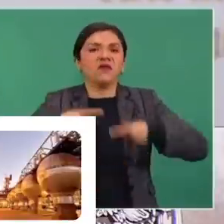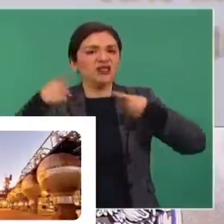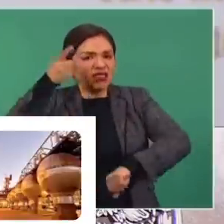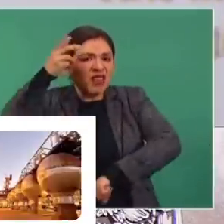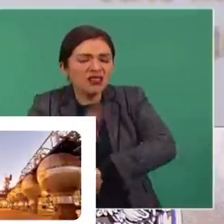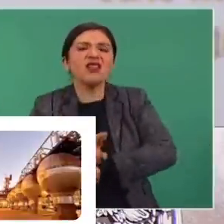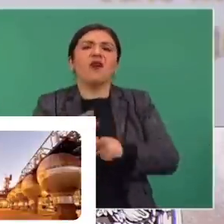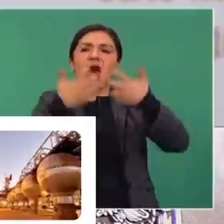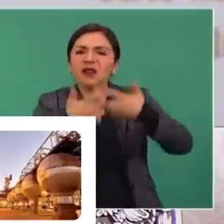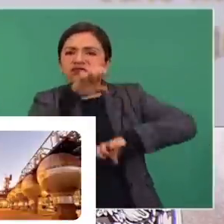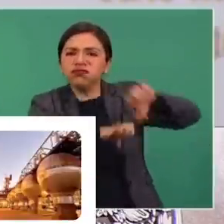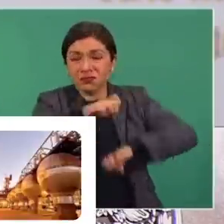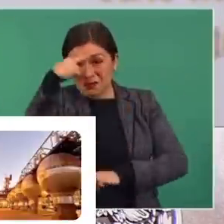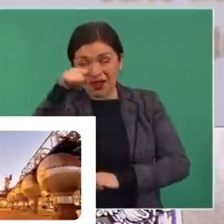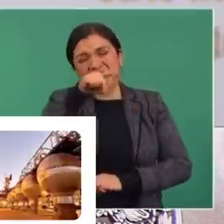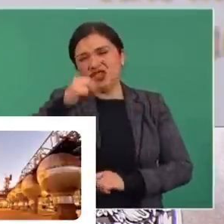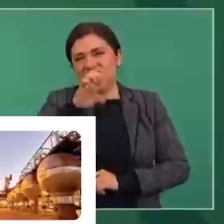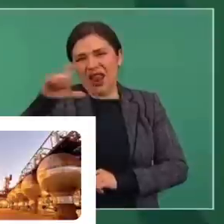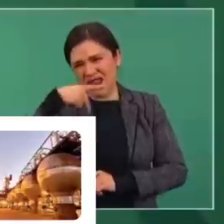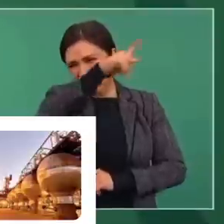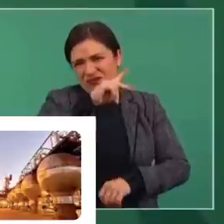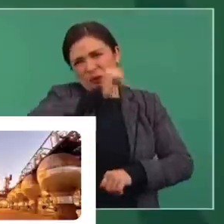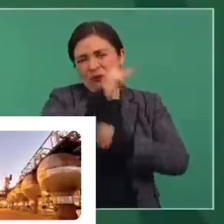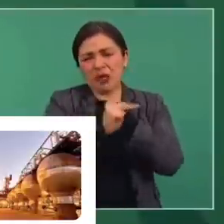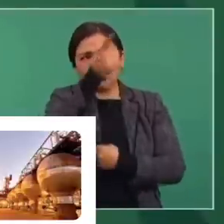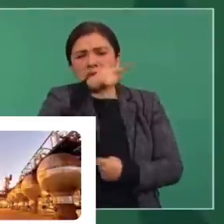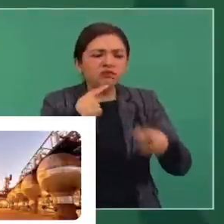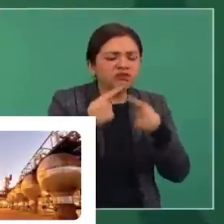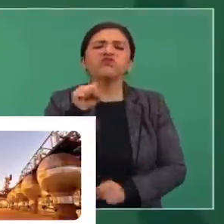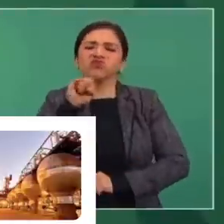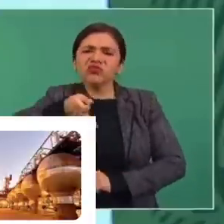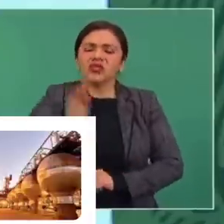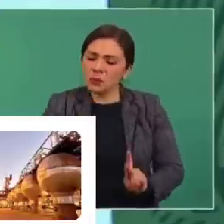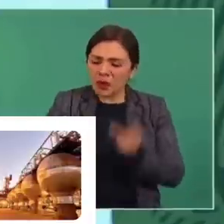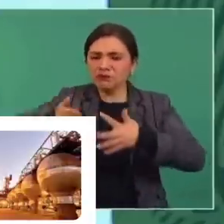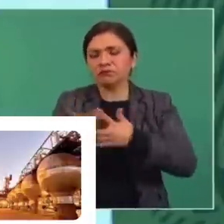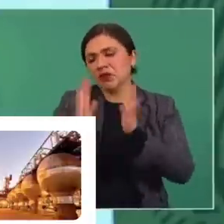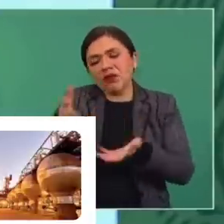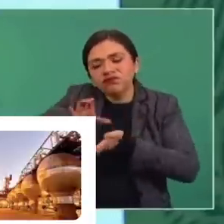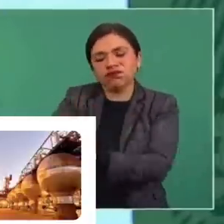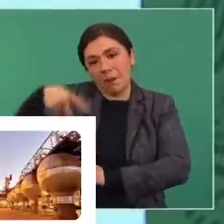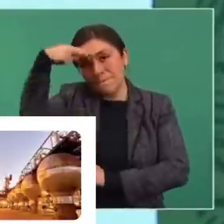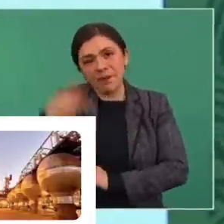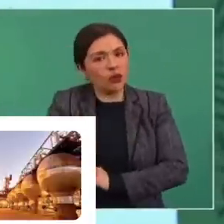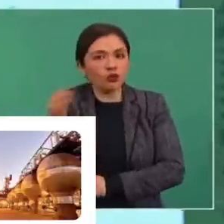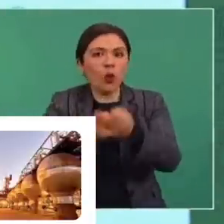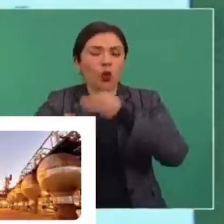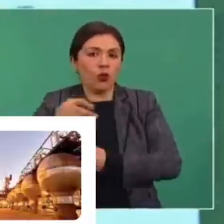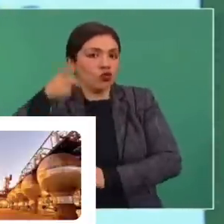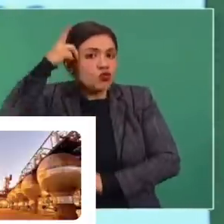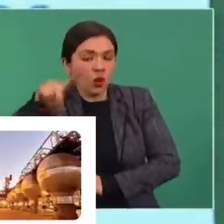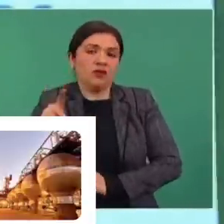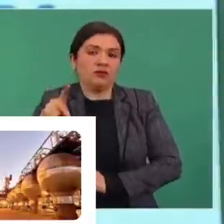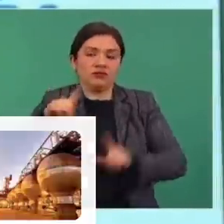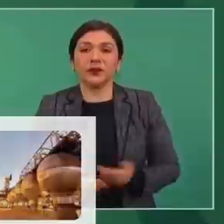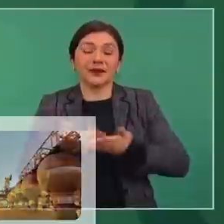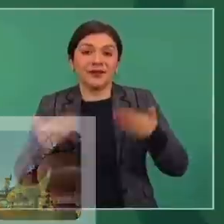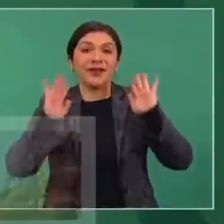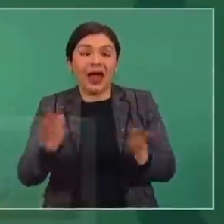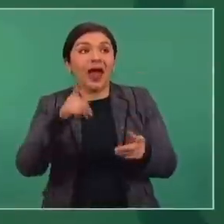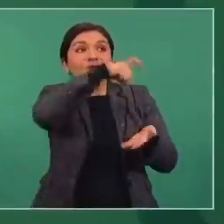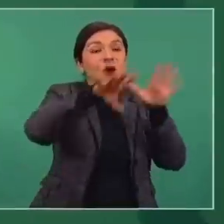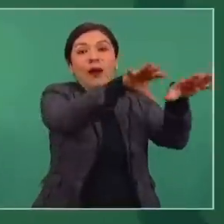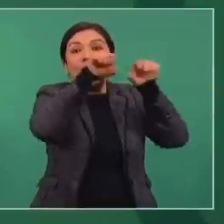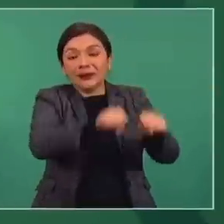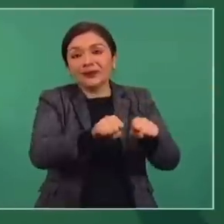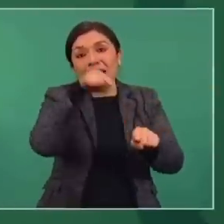empresarios de esta petrolera extranjera que aceptaron vendernos su parte para que esa refinería pertenezca a la nación. Como